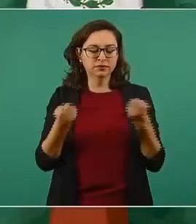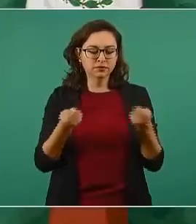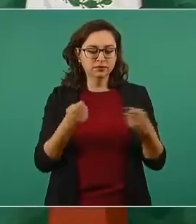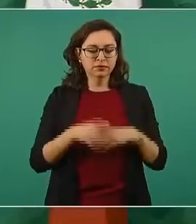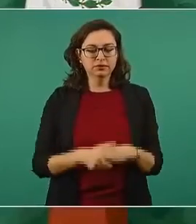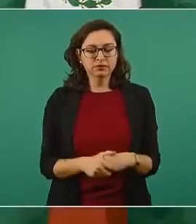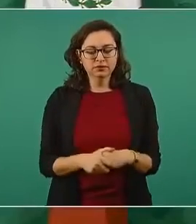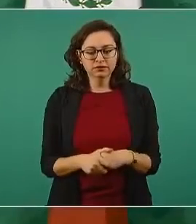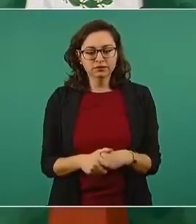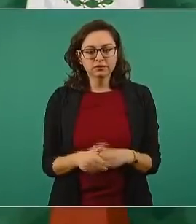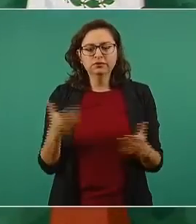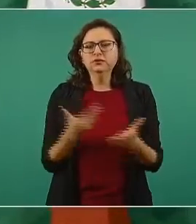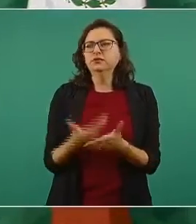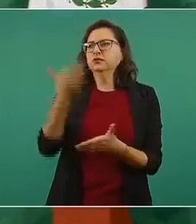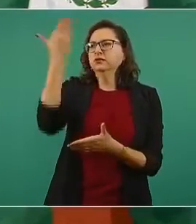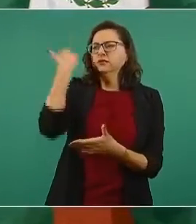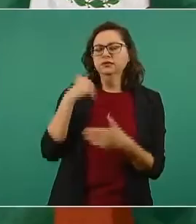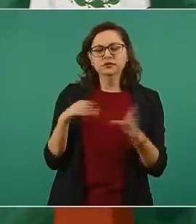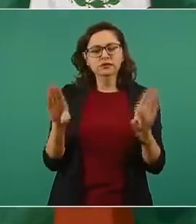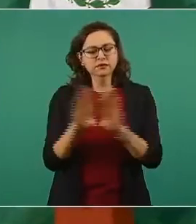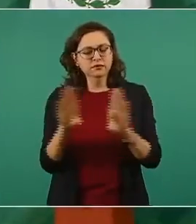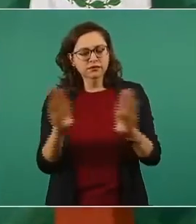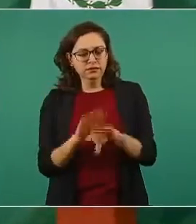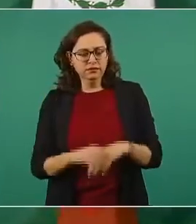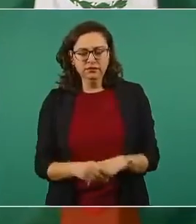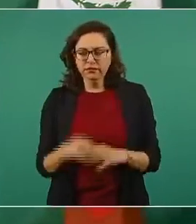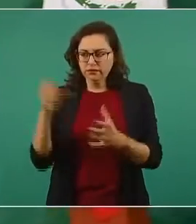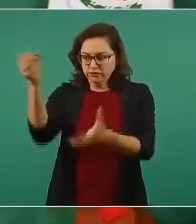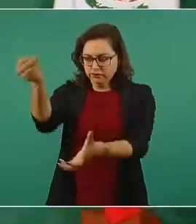Se lo repartían.